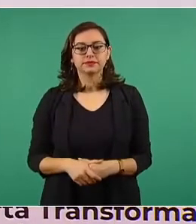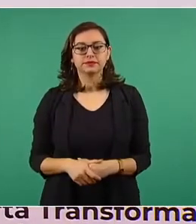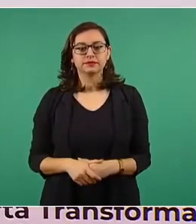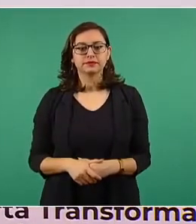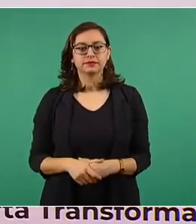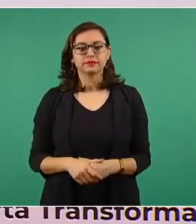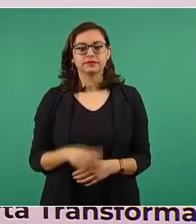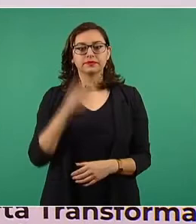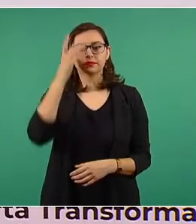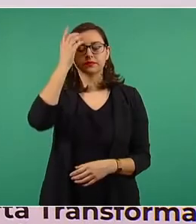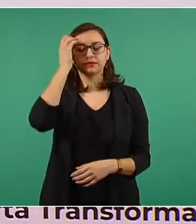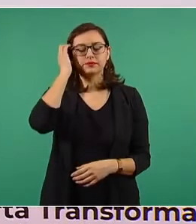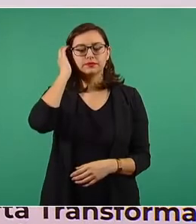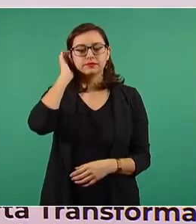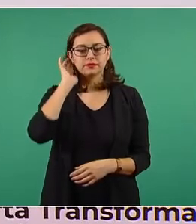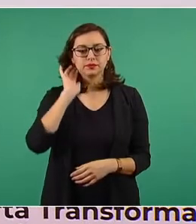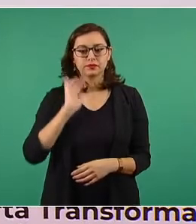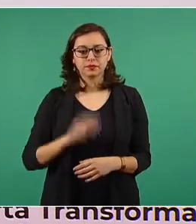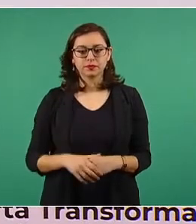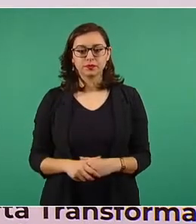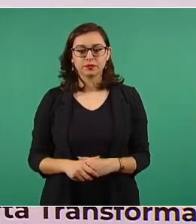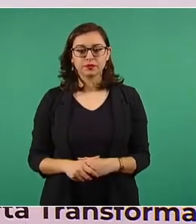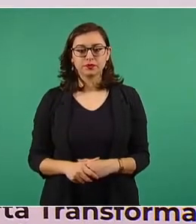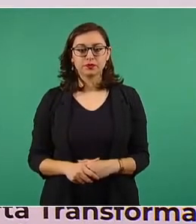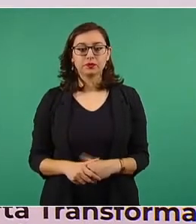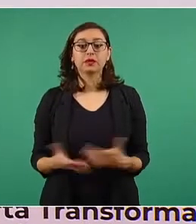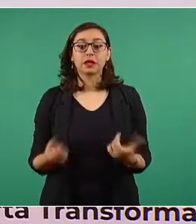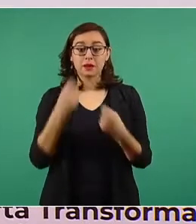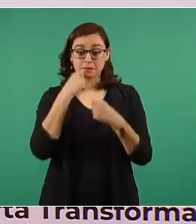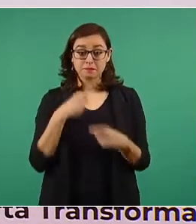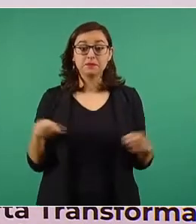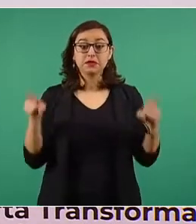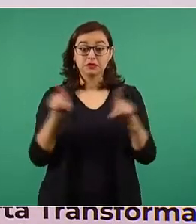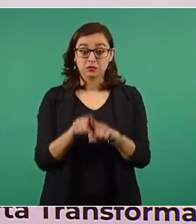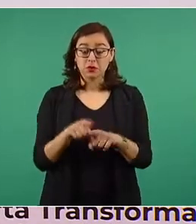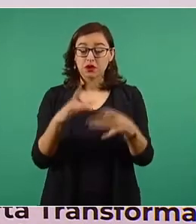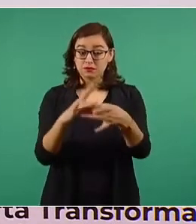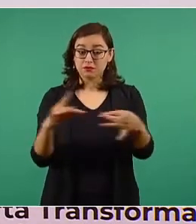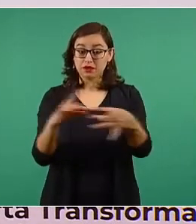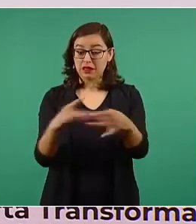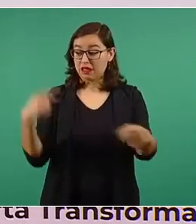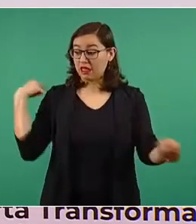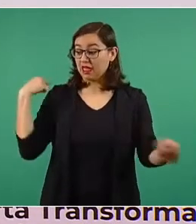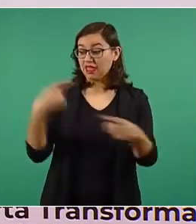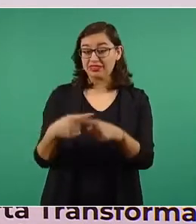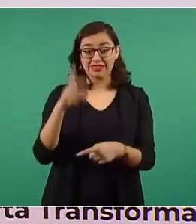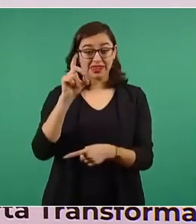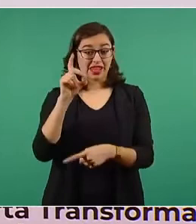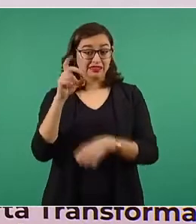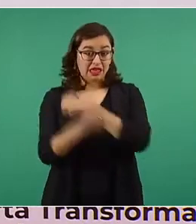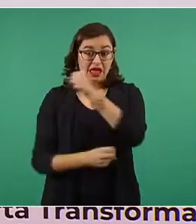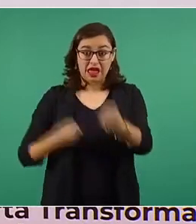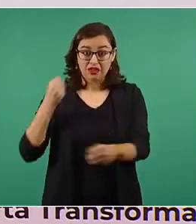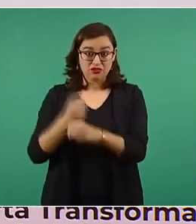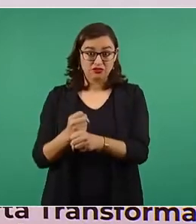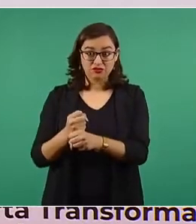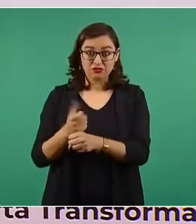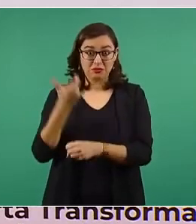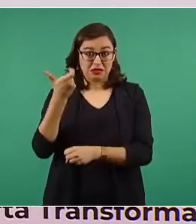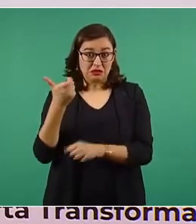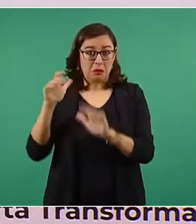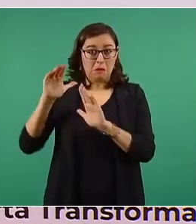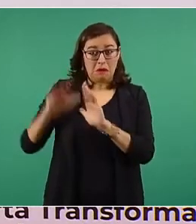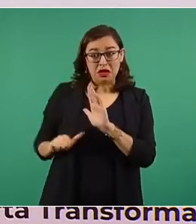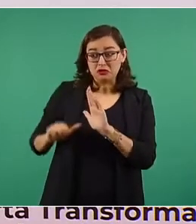Y como no sucedía en tres décadas, el peso no se ha devaluado durante